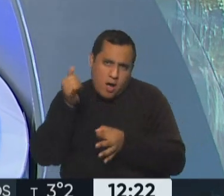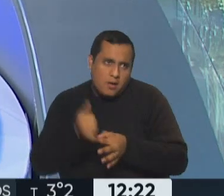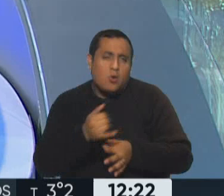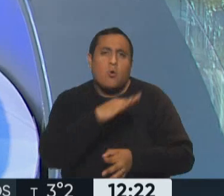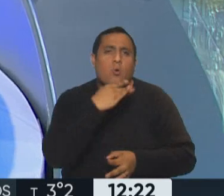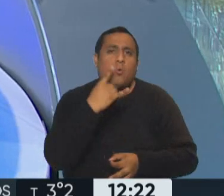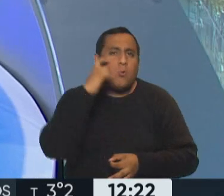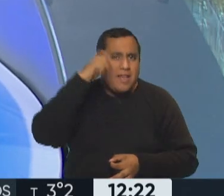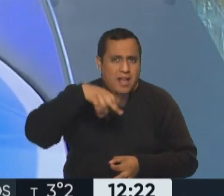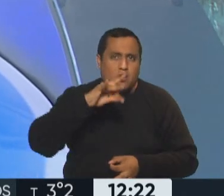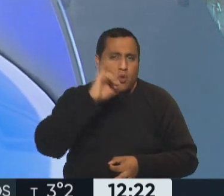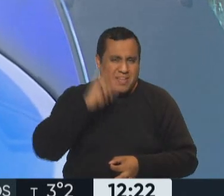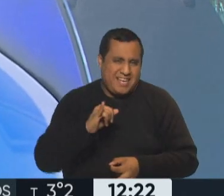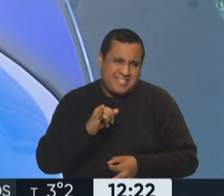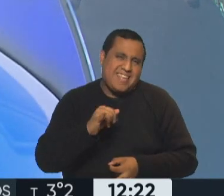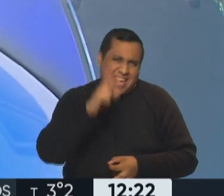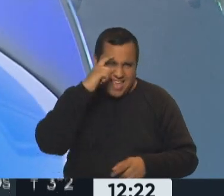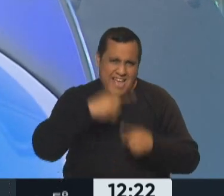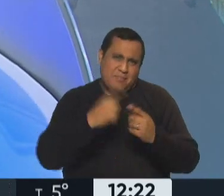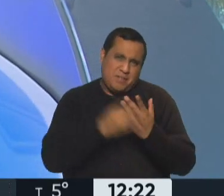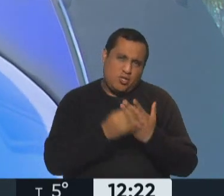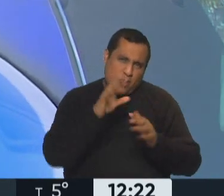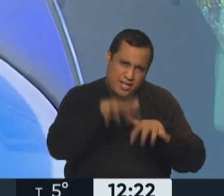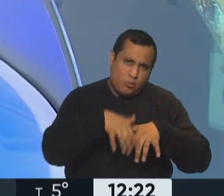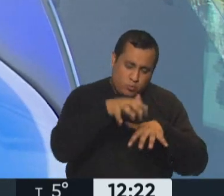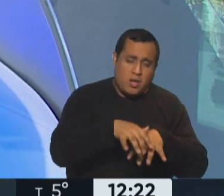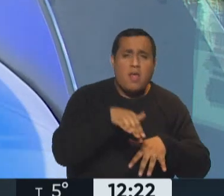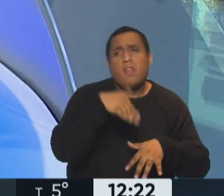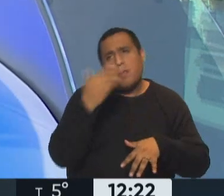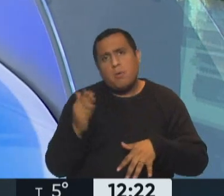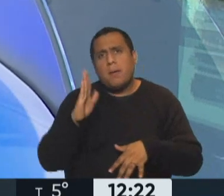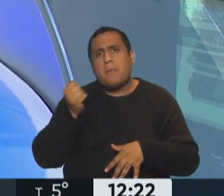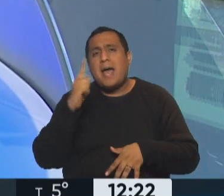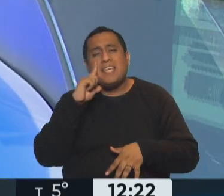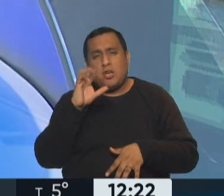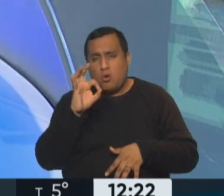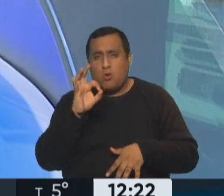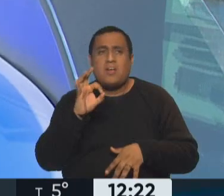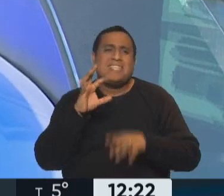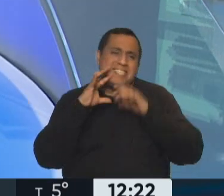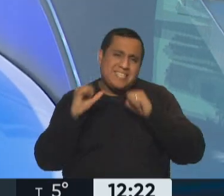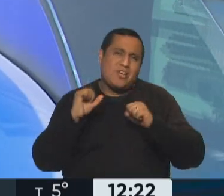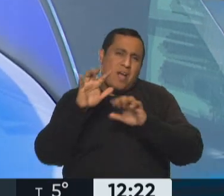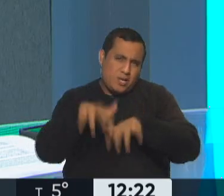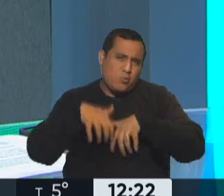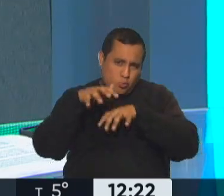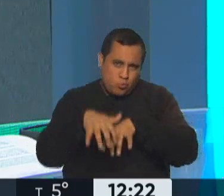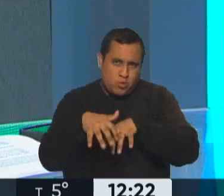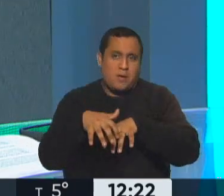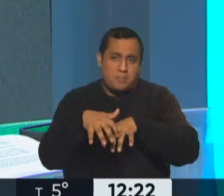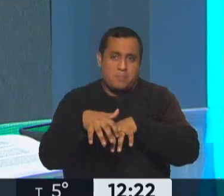Julián Domínguez, con el anterior Ministro de Agricultura, luego también con Bailo, el Secretario de Agricultura. Hubo